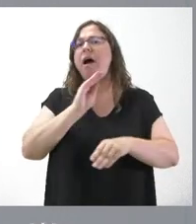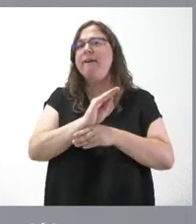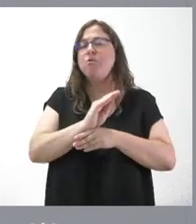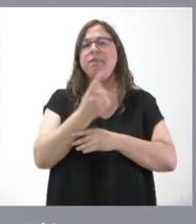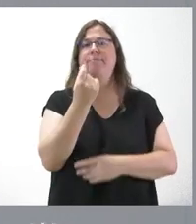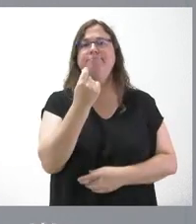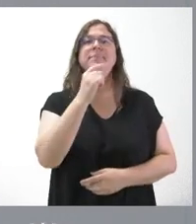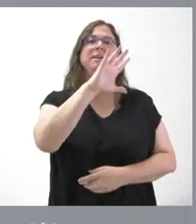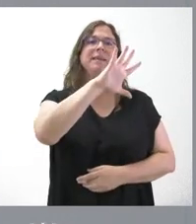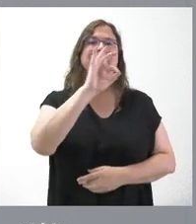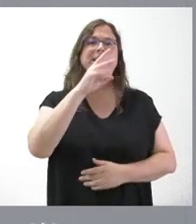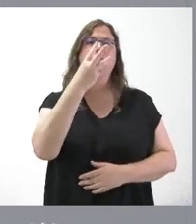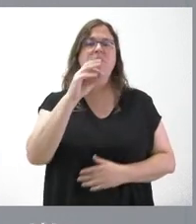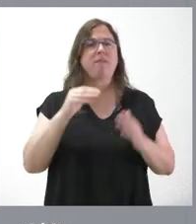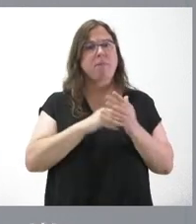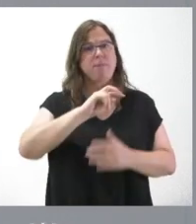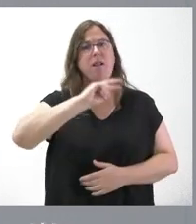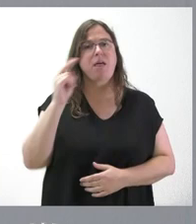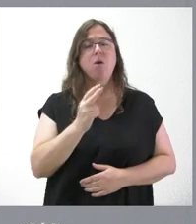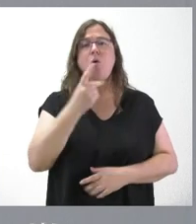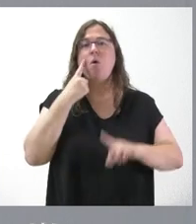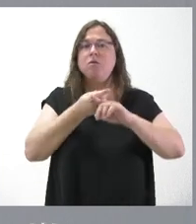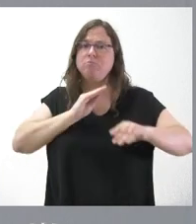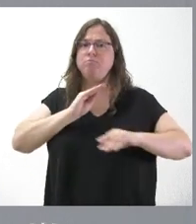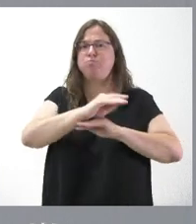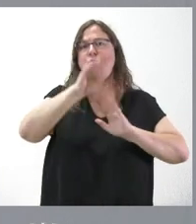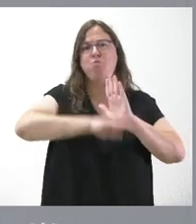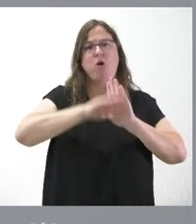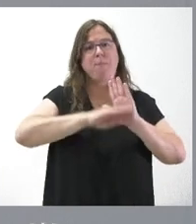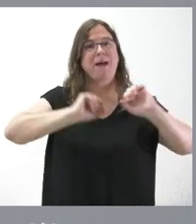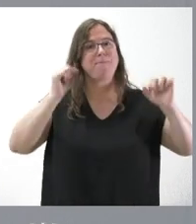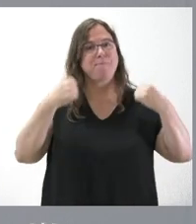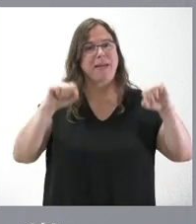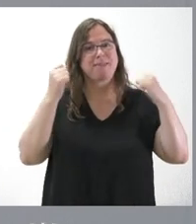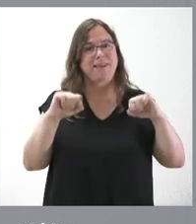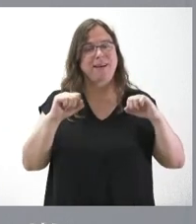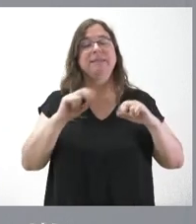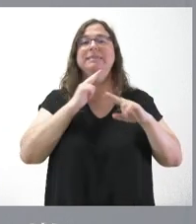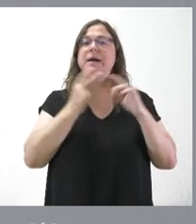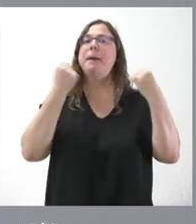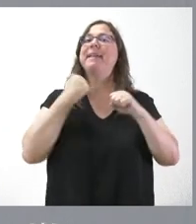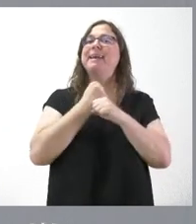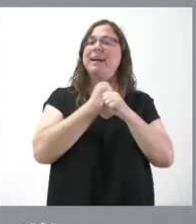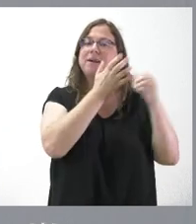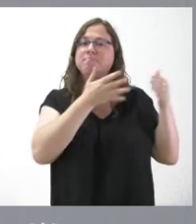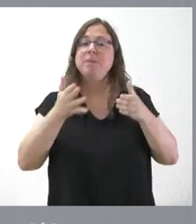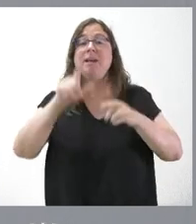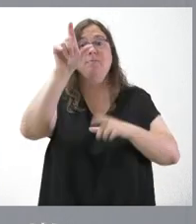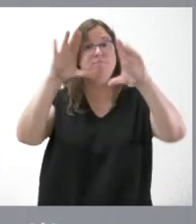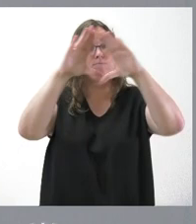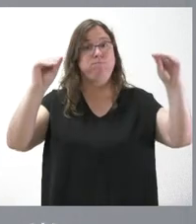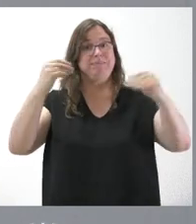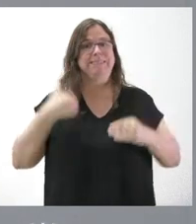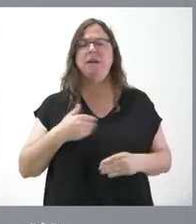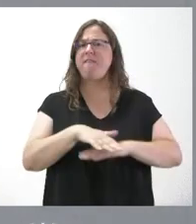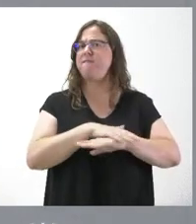530.000 euros para financiar estos programas. Son programas en prácticas laborales dirigidas a titulados que se convierten en un